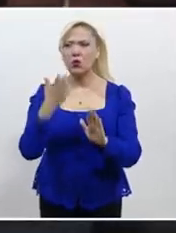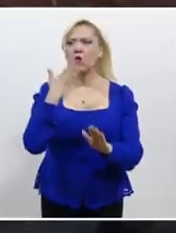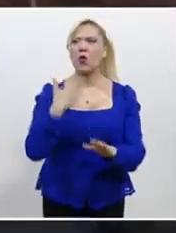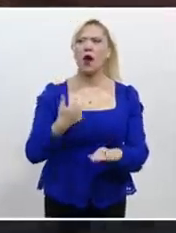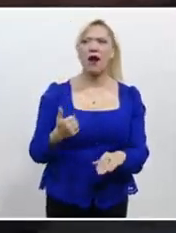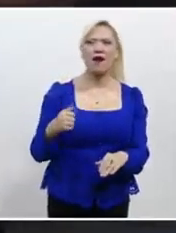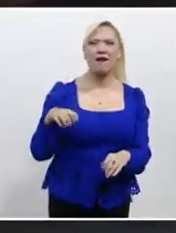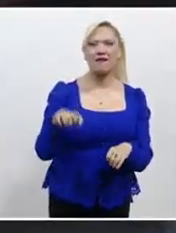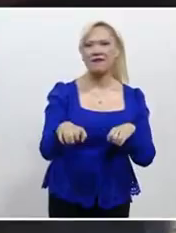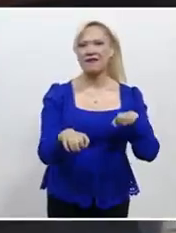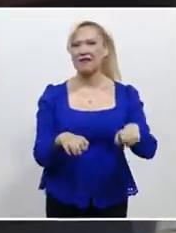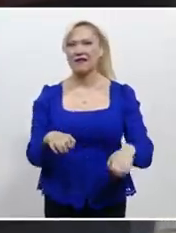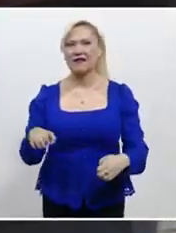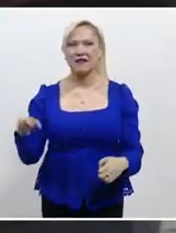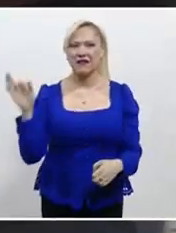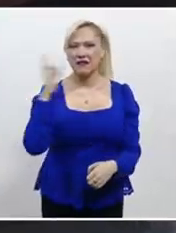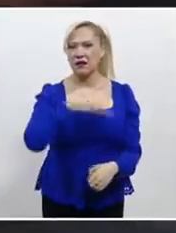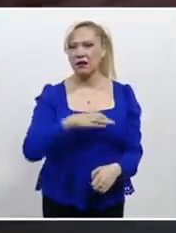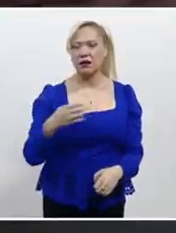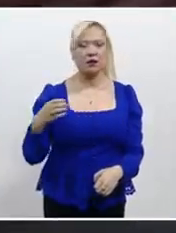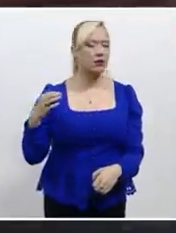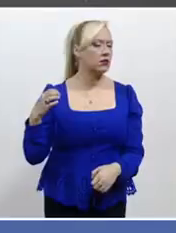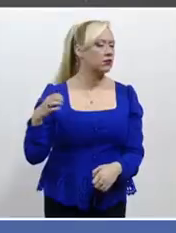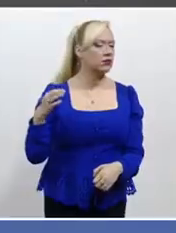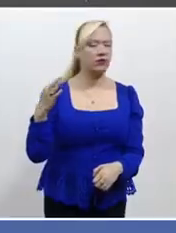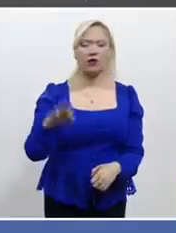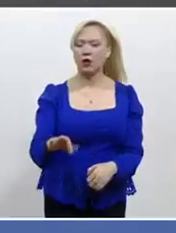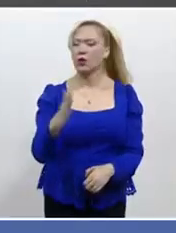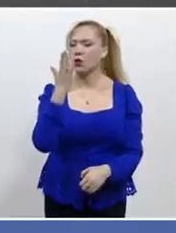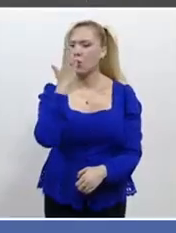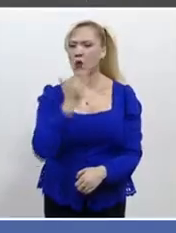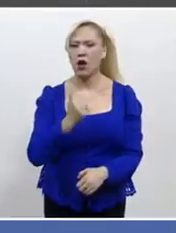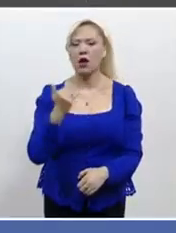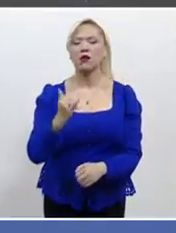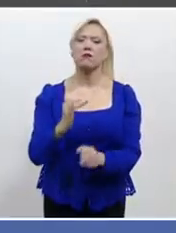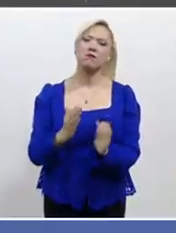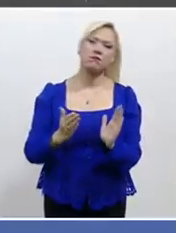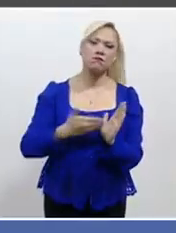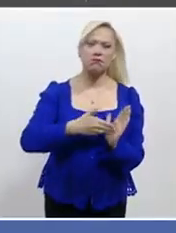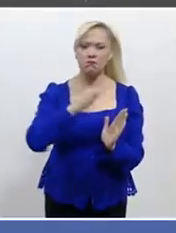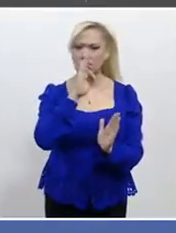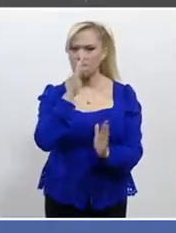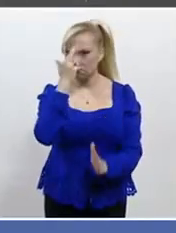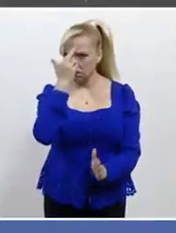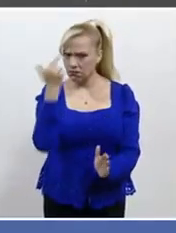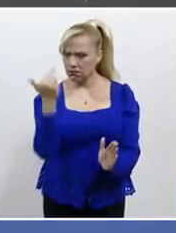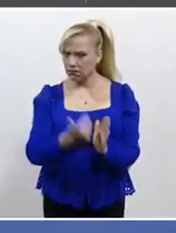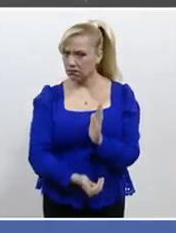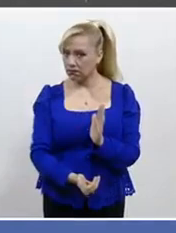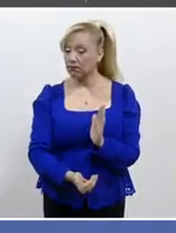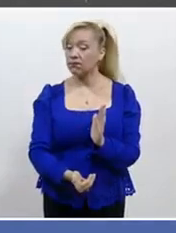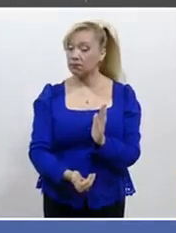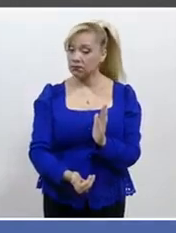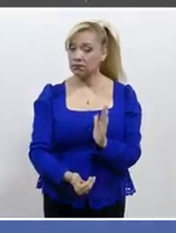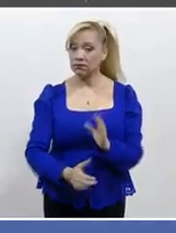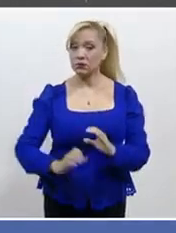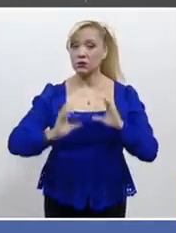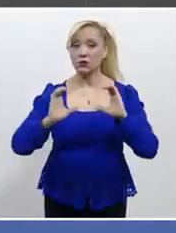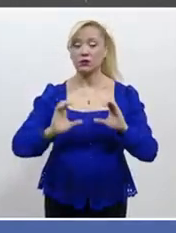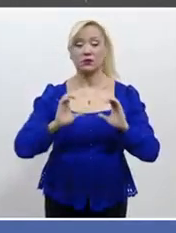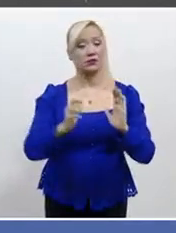fraude y se sancionen las irregularidades. Al mantener la integridad del proceso electoral, los